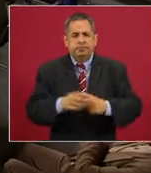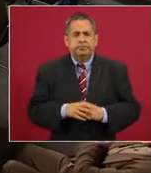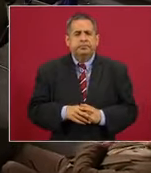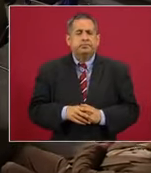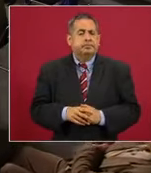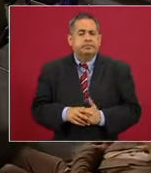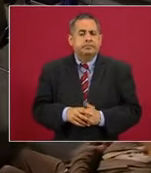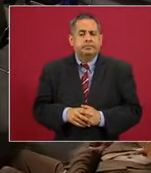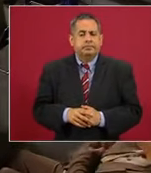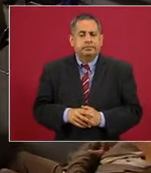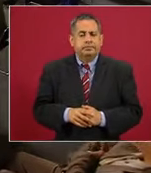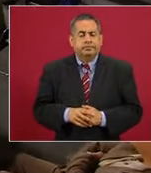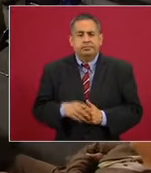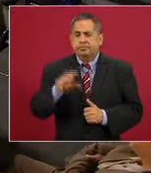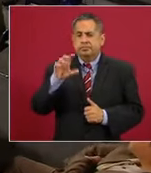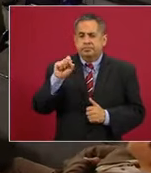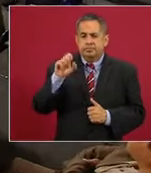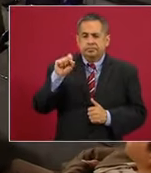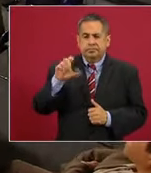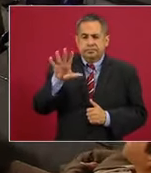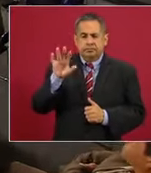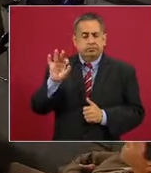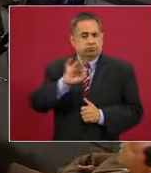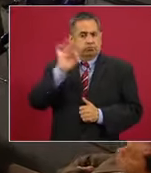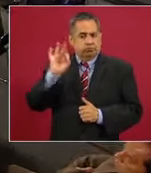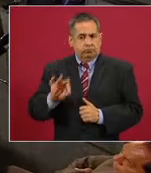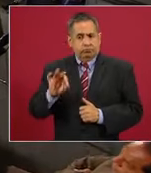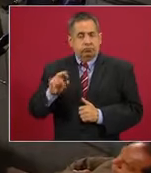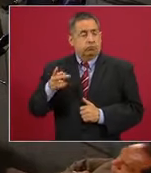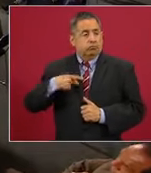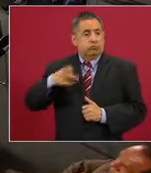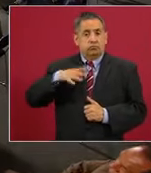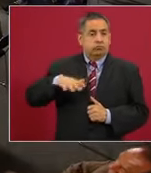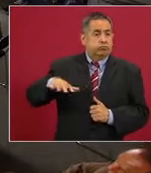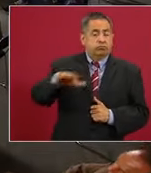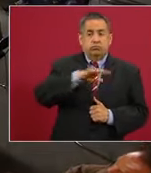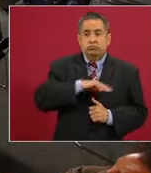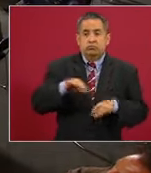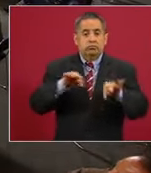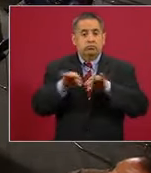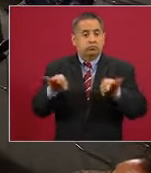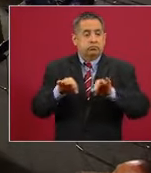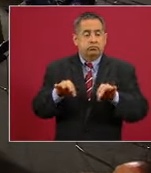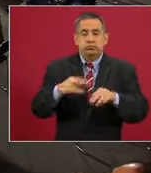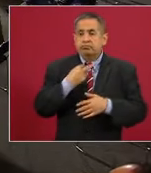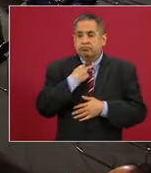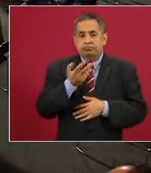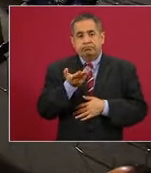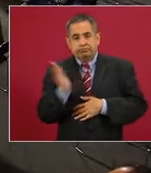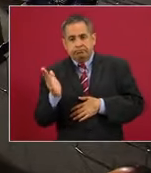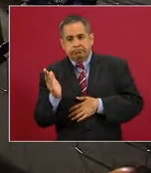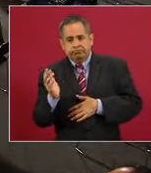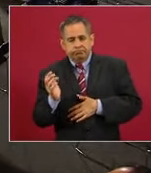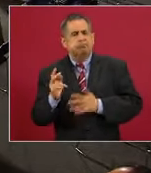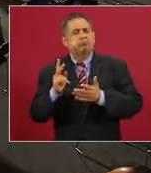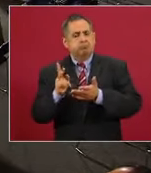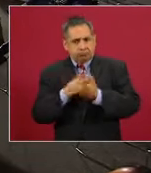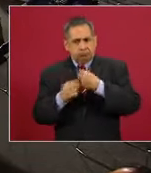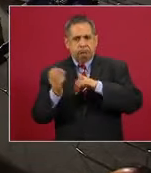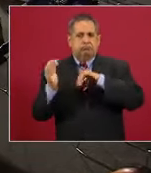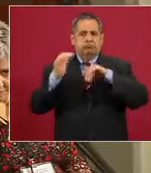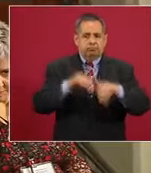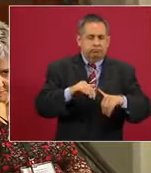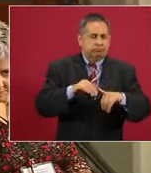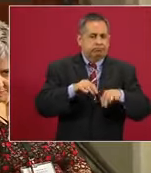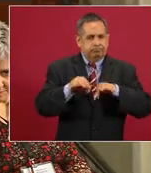es 65 por ciento de las personas que perdieron su empleo durante la pandemia ya lo han recuperado hasta este